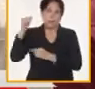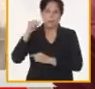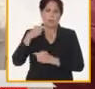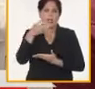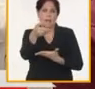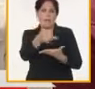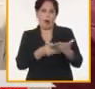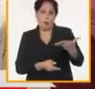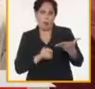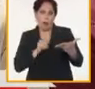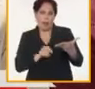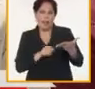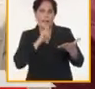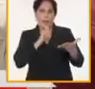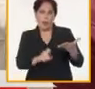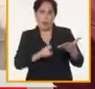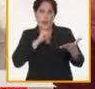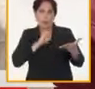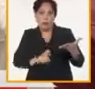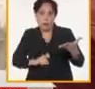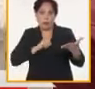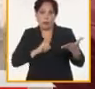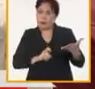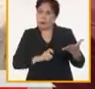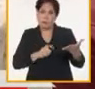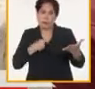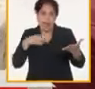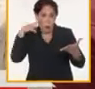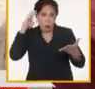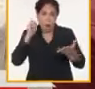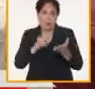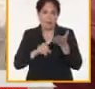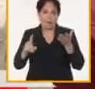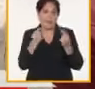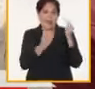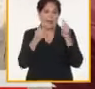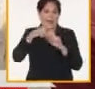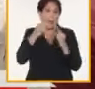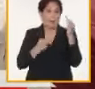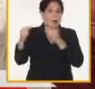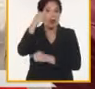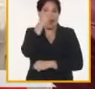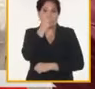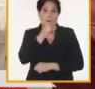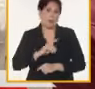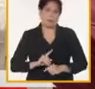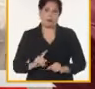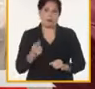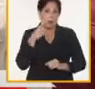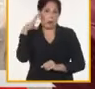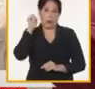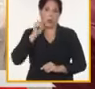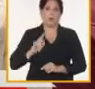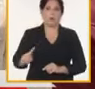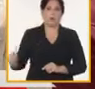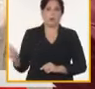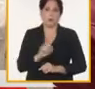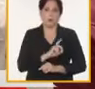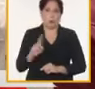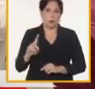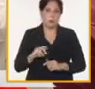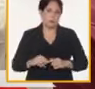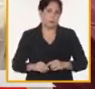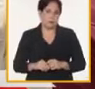se enuncia un grupo de deficiencias que hemos permitido y que hemos tolerado y que nos ha faltado